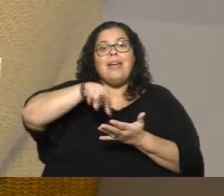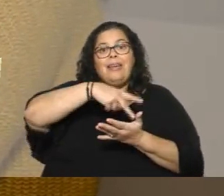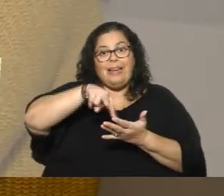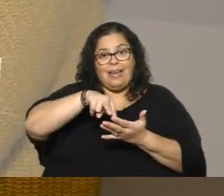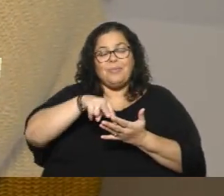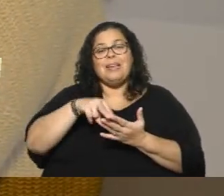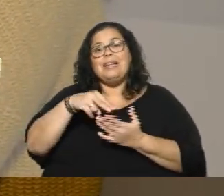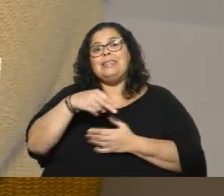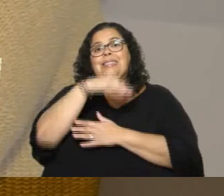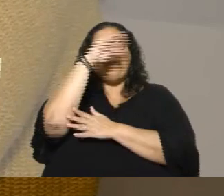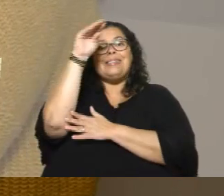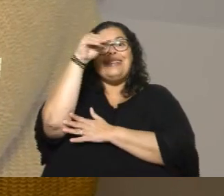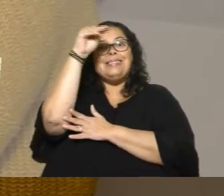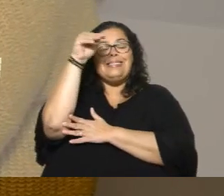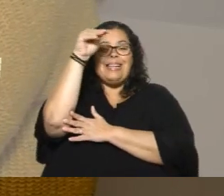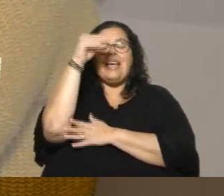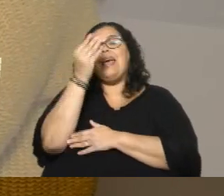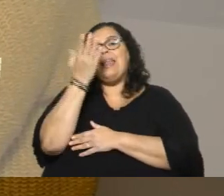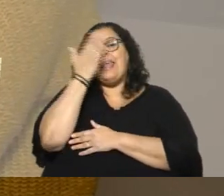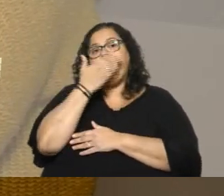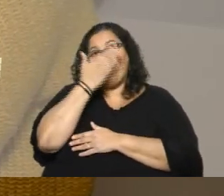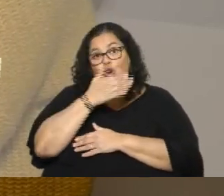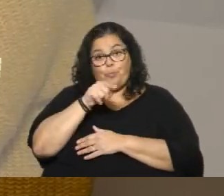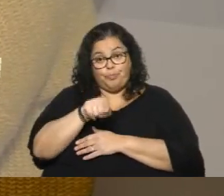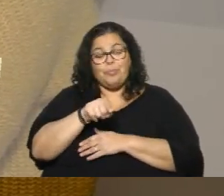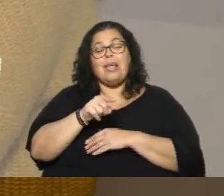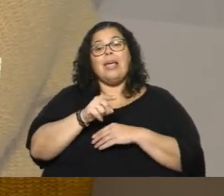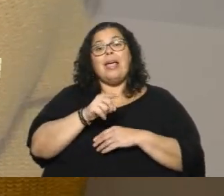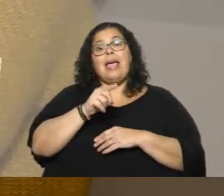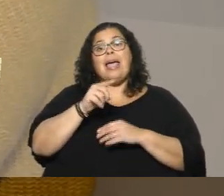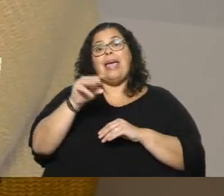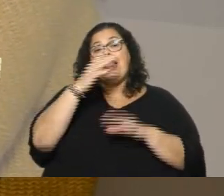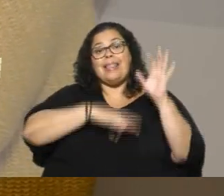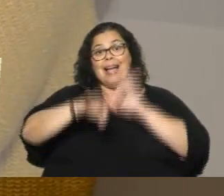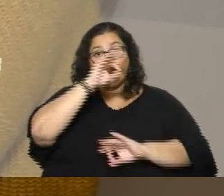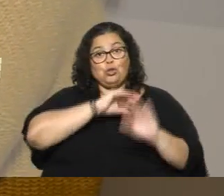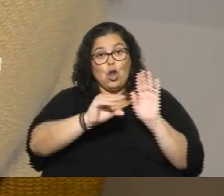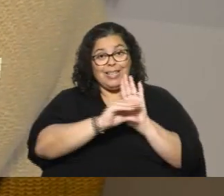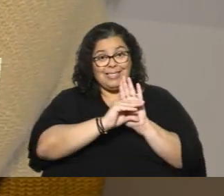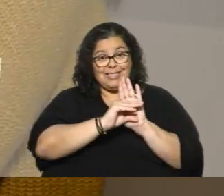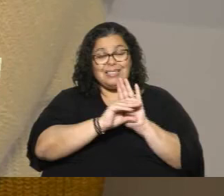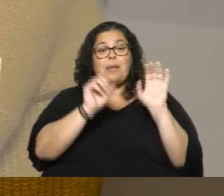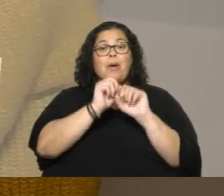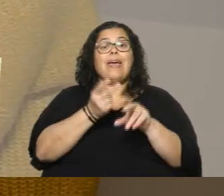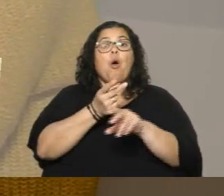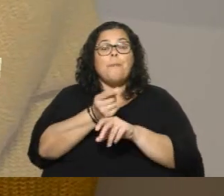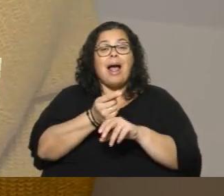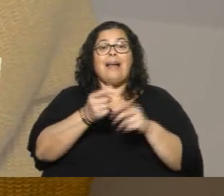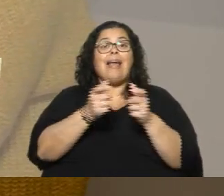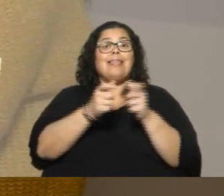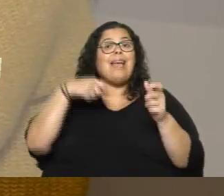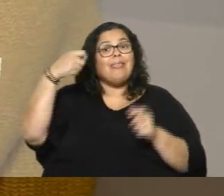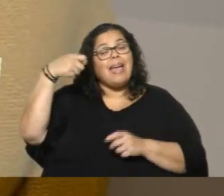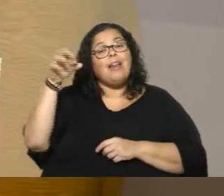Enigmas, Enigma, y es en el Teatro Solís y las entradas se pueden comprar por Ticantel o en las boleterías del Solís. Ya están a la venta.